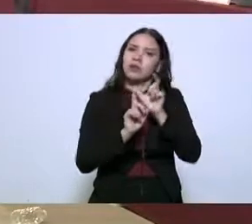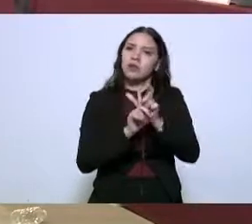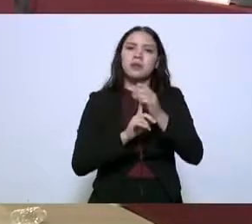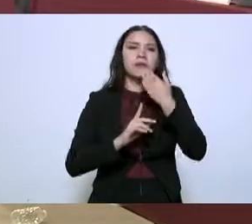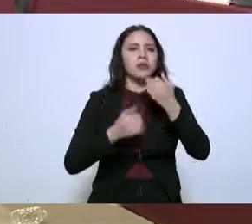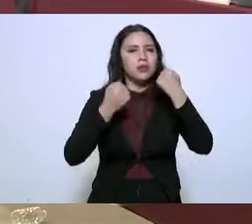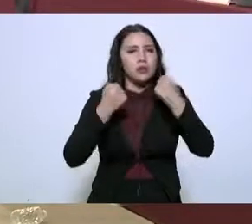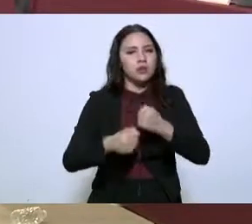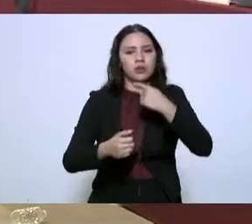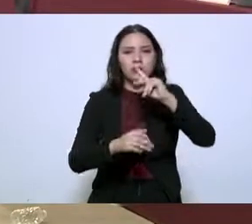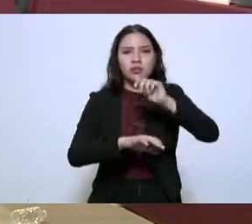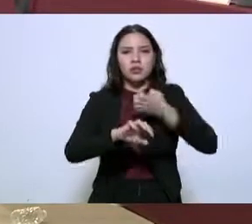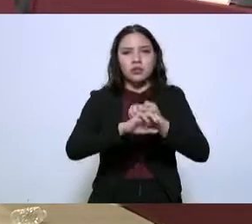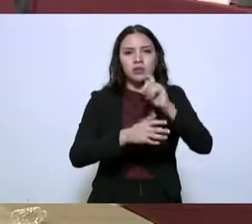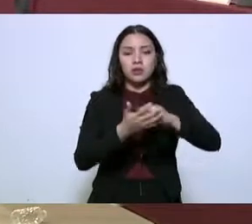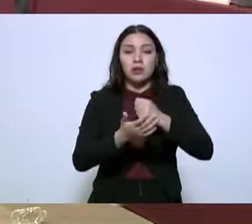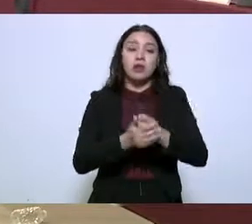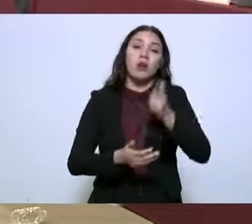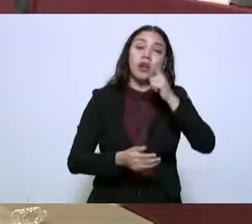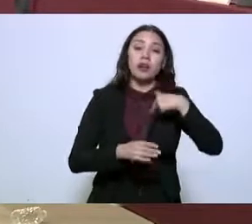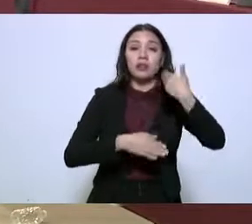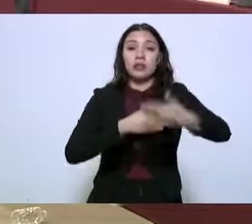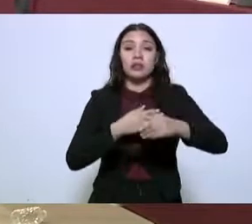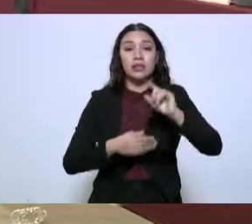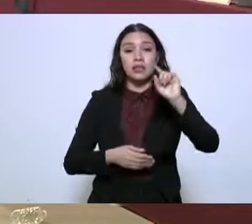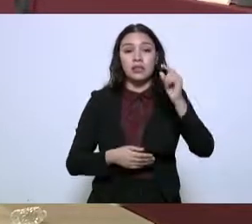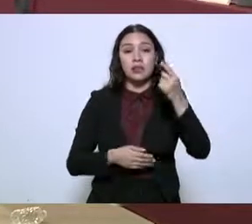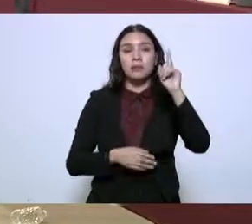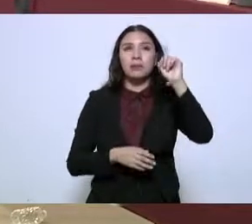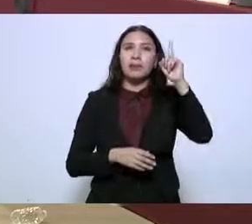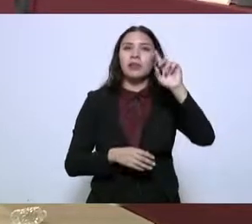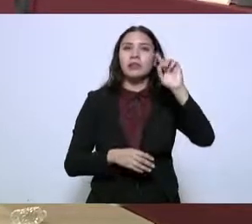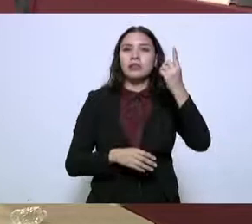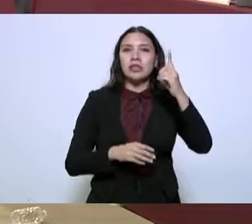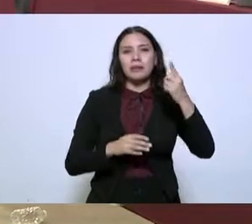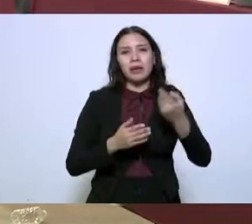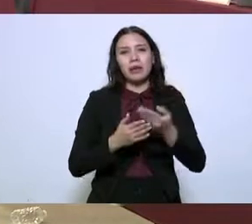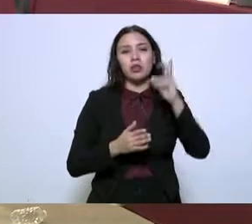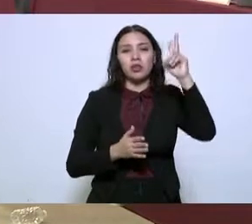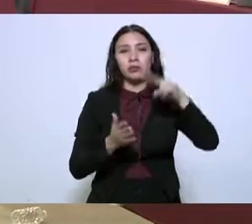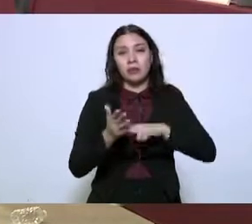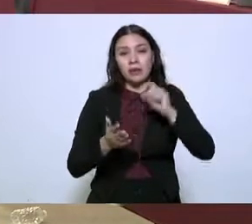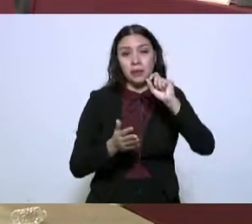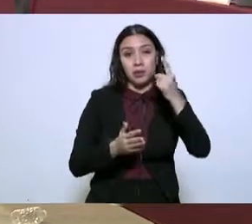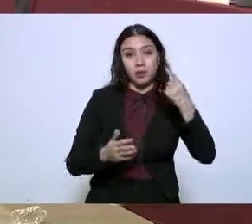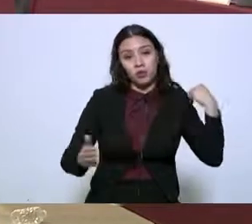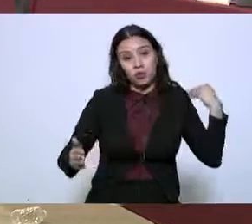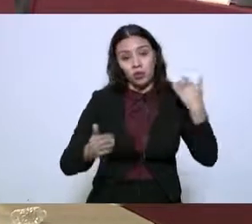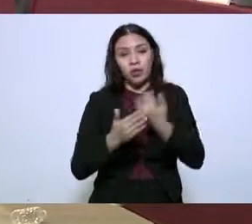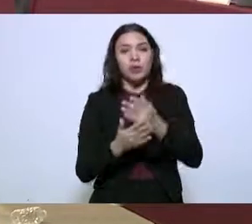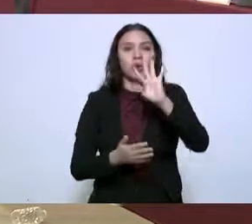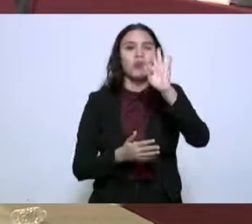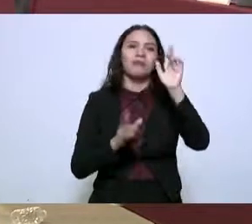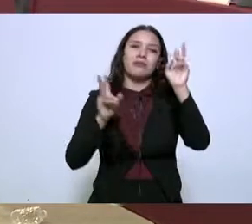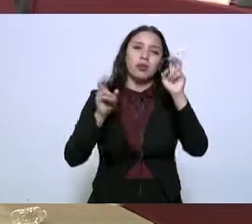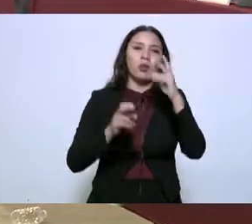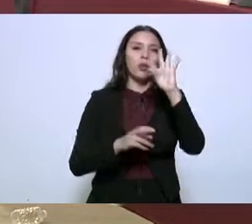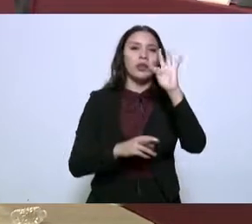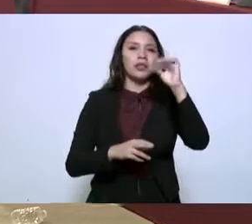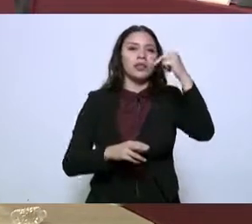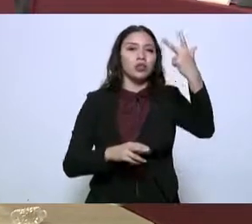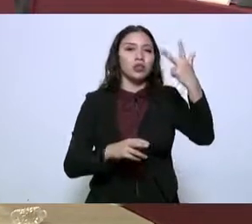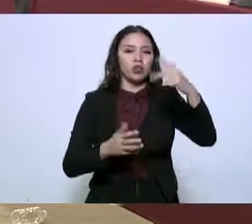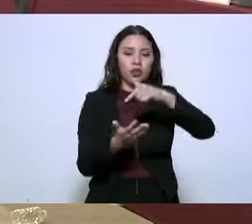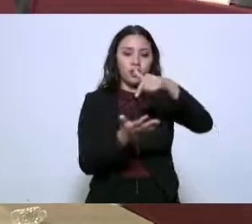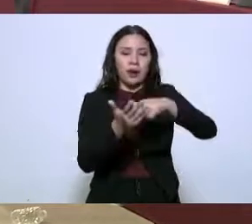fuerzas de seguridad. A partir del 1 de diciembre de 2021 se creó la 48 Zona Militar con